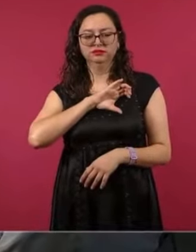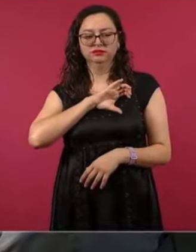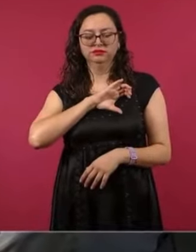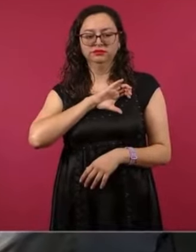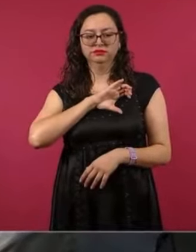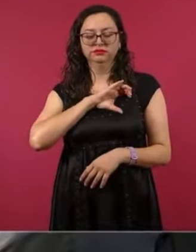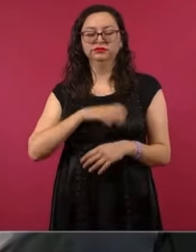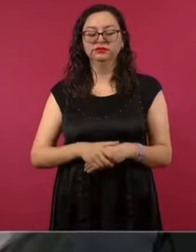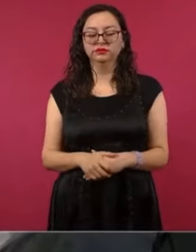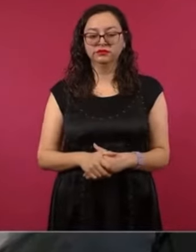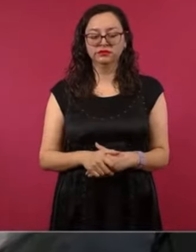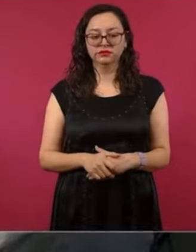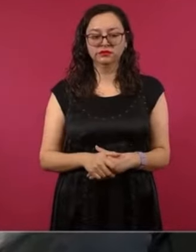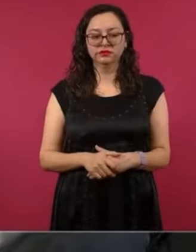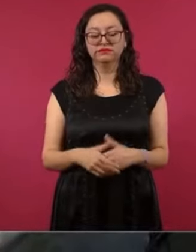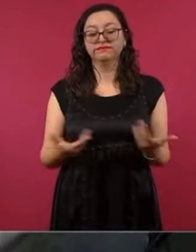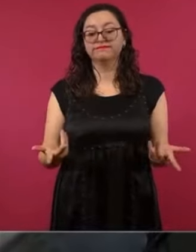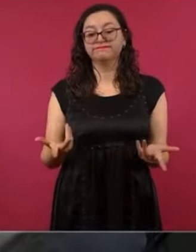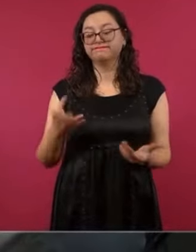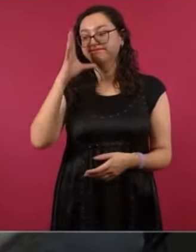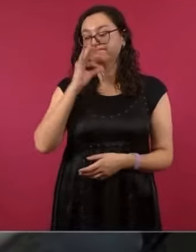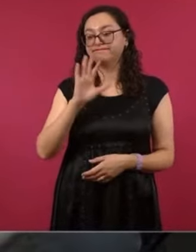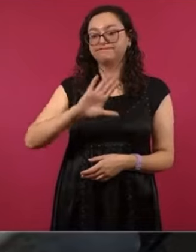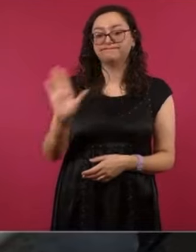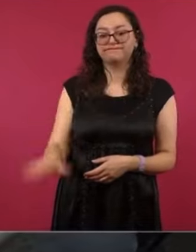en Tabasco. Que descanse en paz,